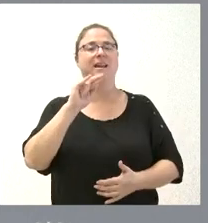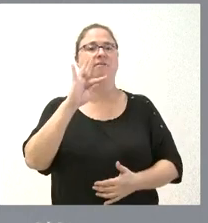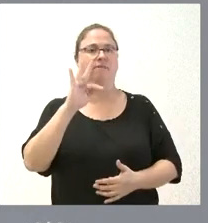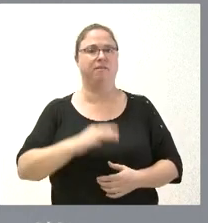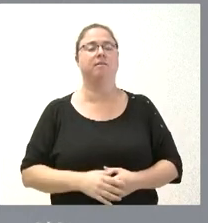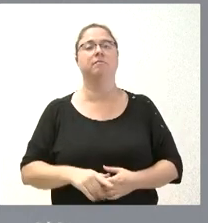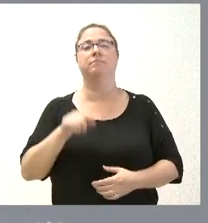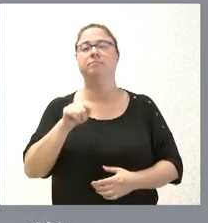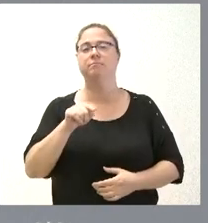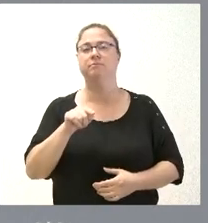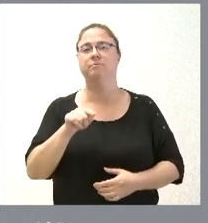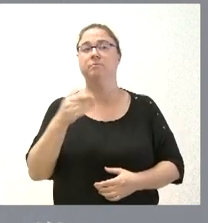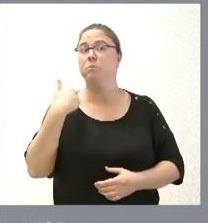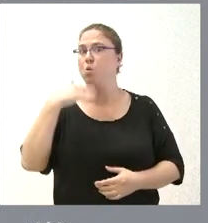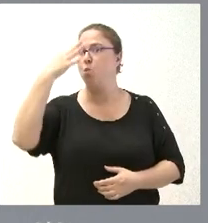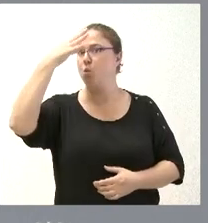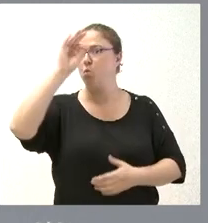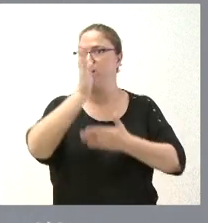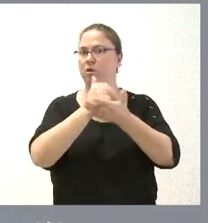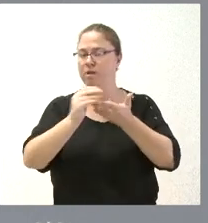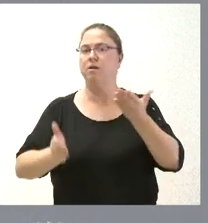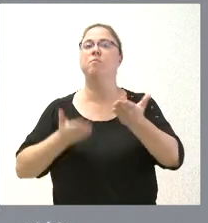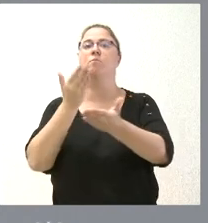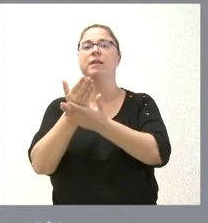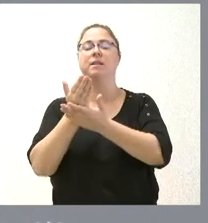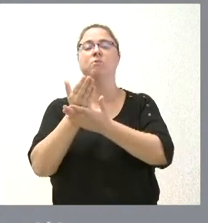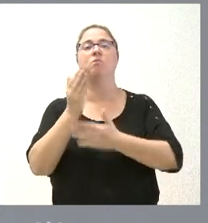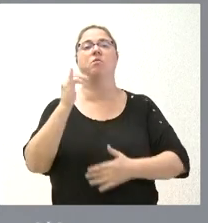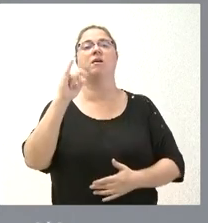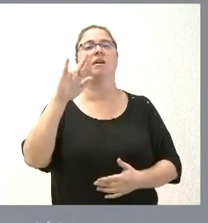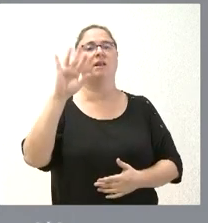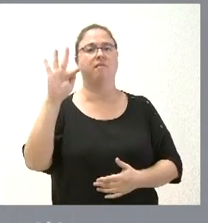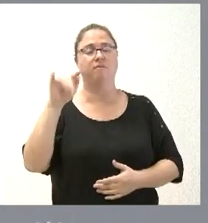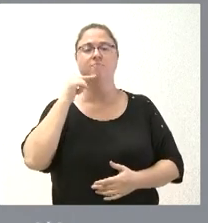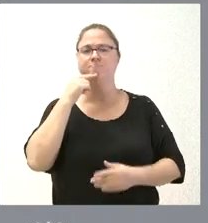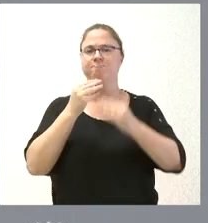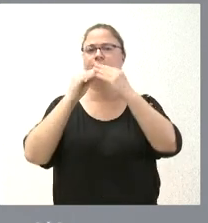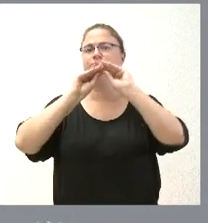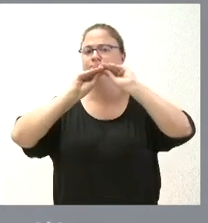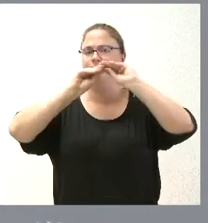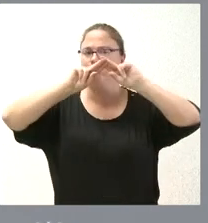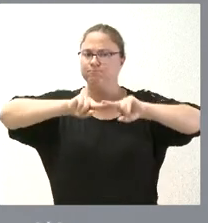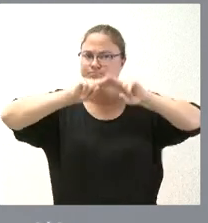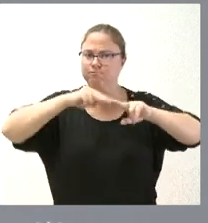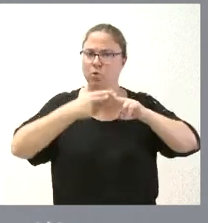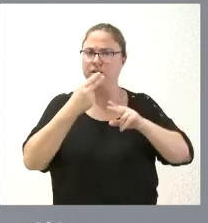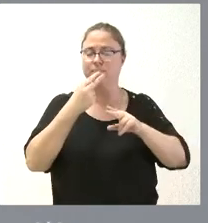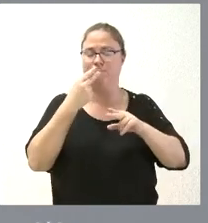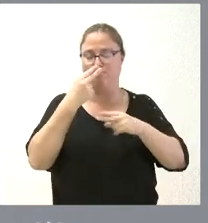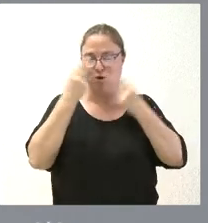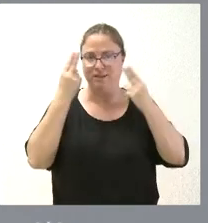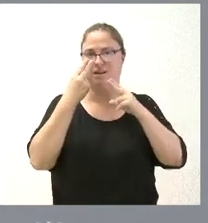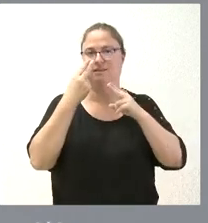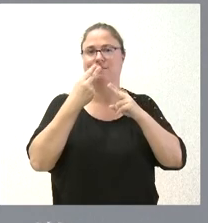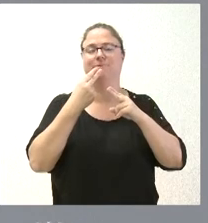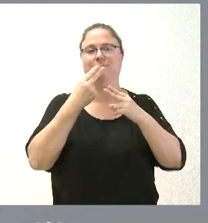En concreto, fuimos la única comunidad autónoma que le pidió a la AIREF que fueran ellos los que valoran nuestras políticas públicas en varios ámbitos. Si no recuerdo mal,